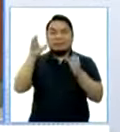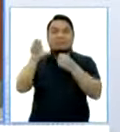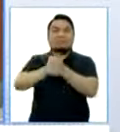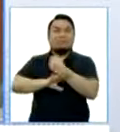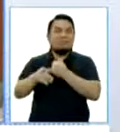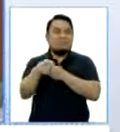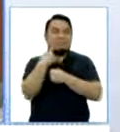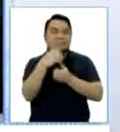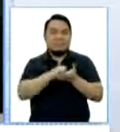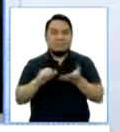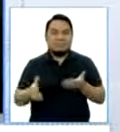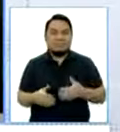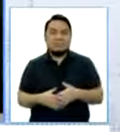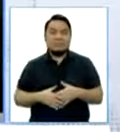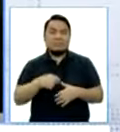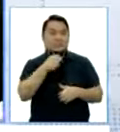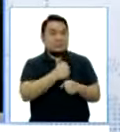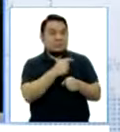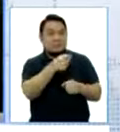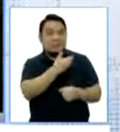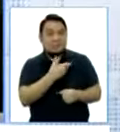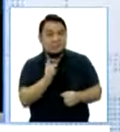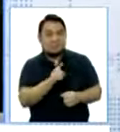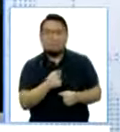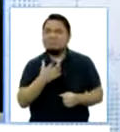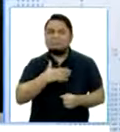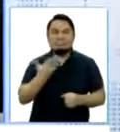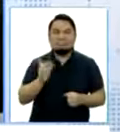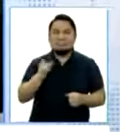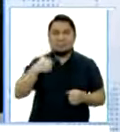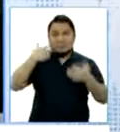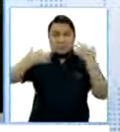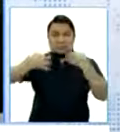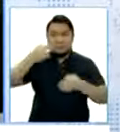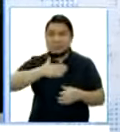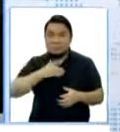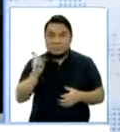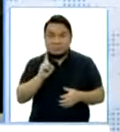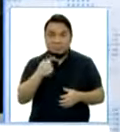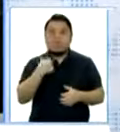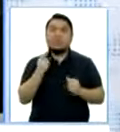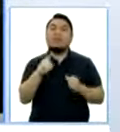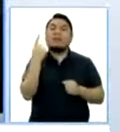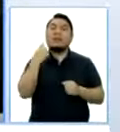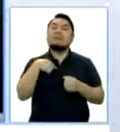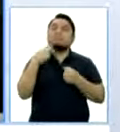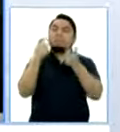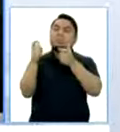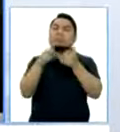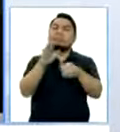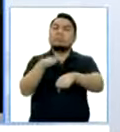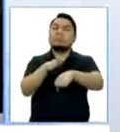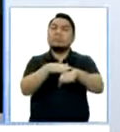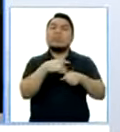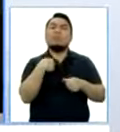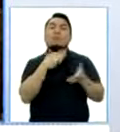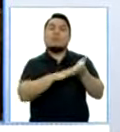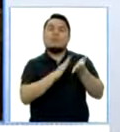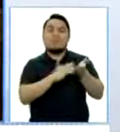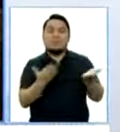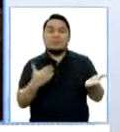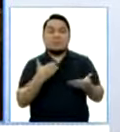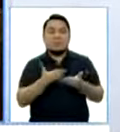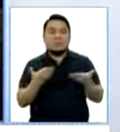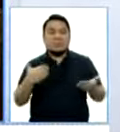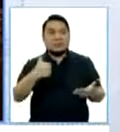ejecutiva, ¿no? Nosotros no tenemos ni labor jurisdiccional ni labor ejecutiva. La herramienta, la